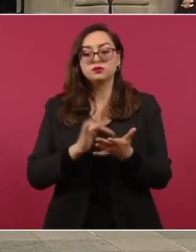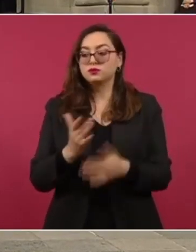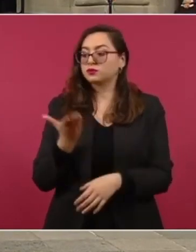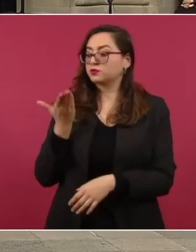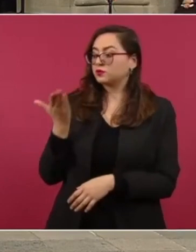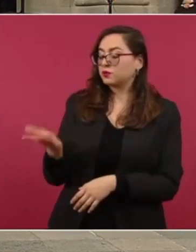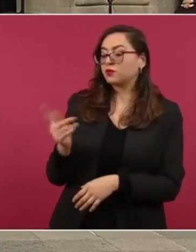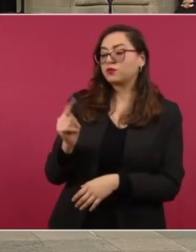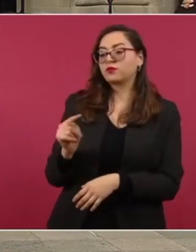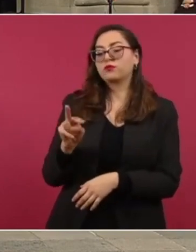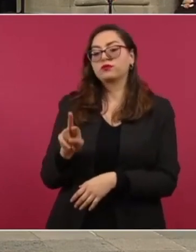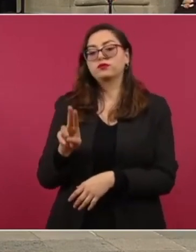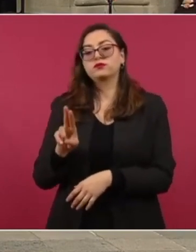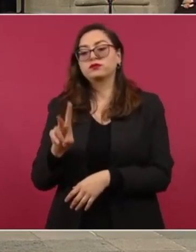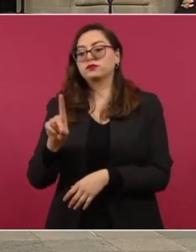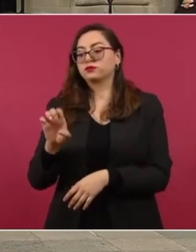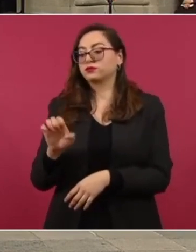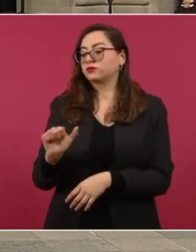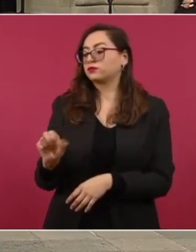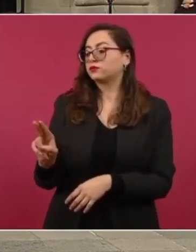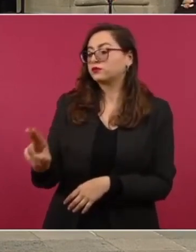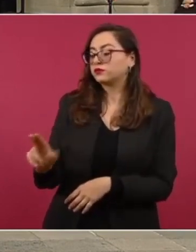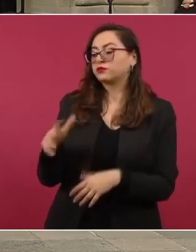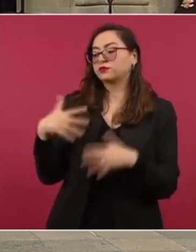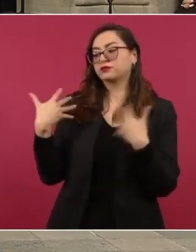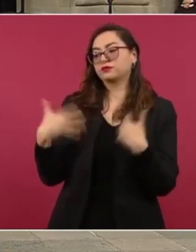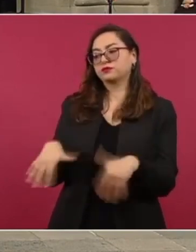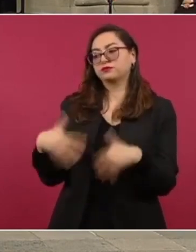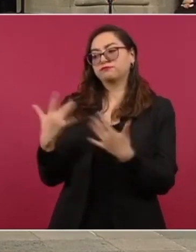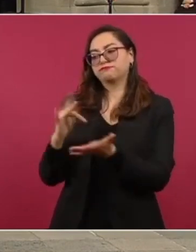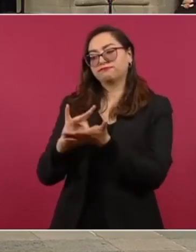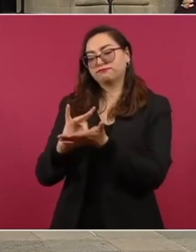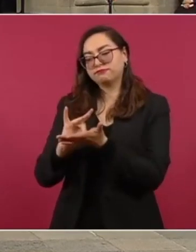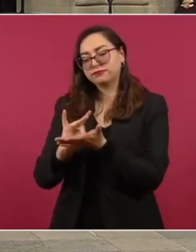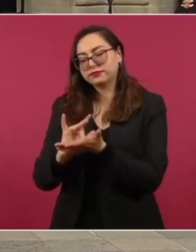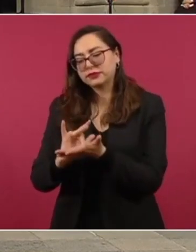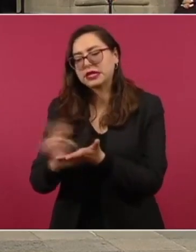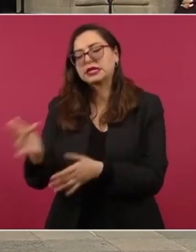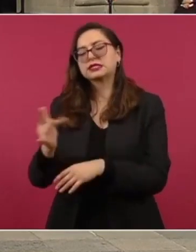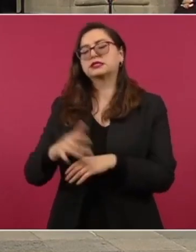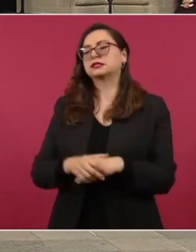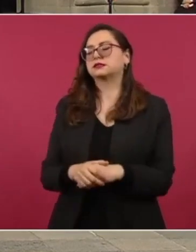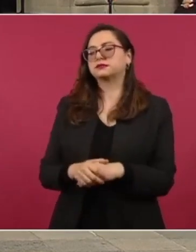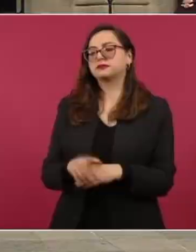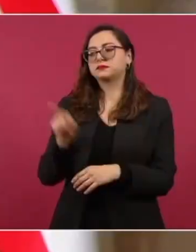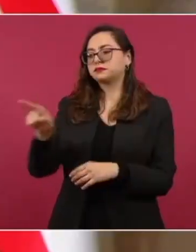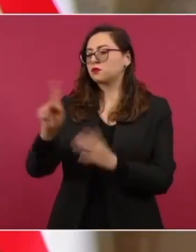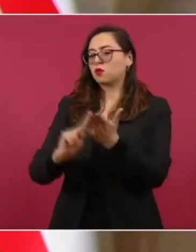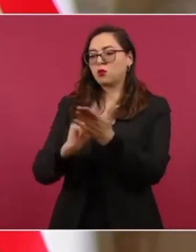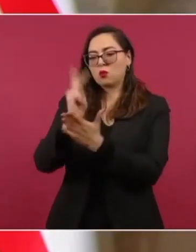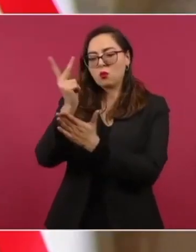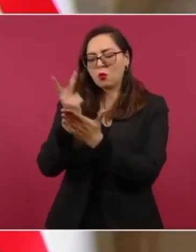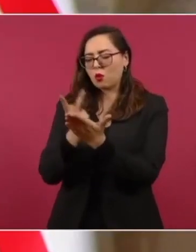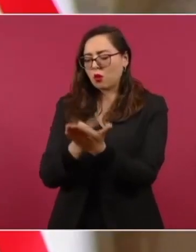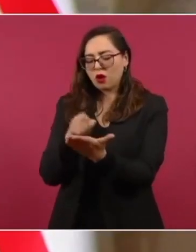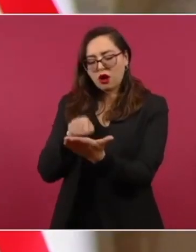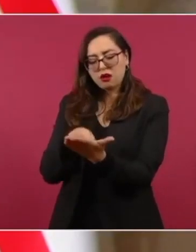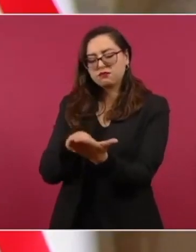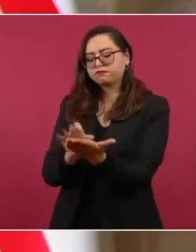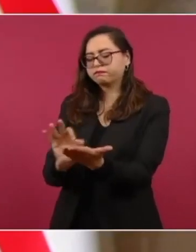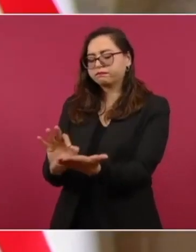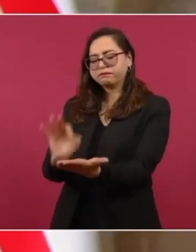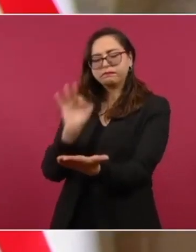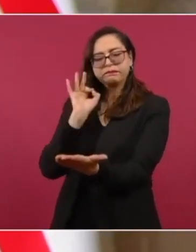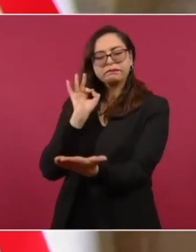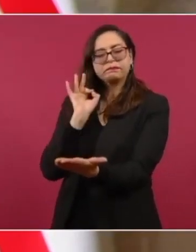introdó por su extraordinario y fraterno programa que